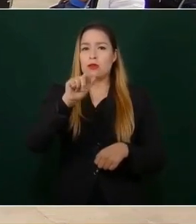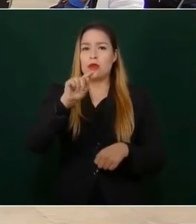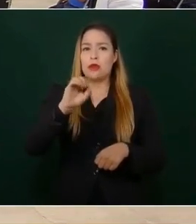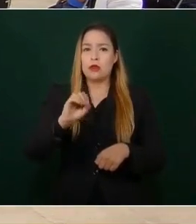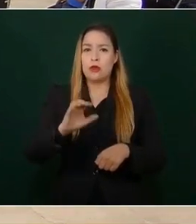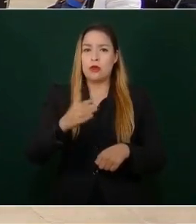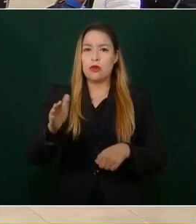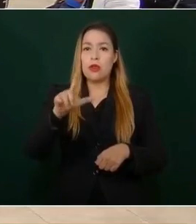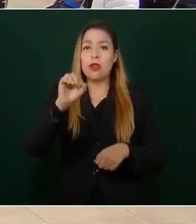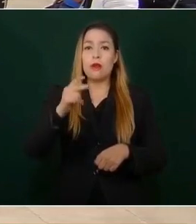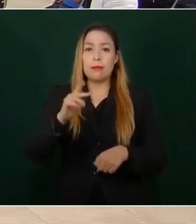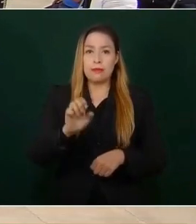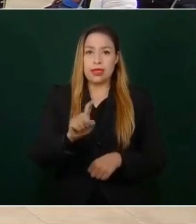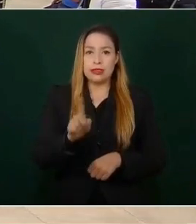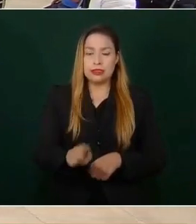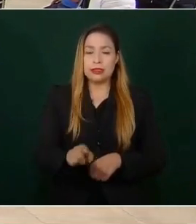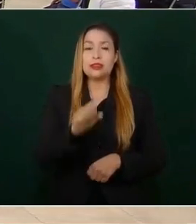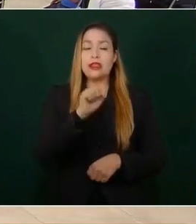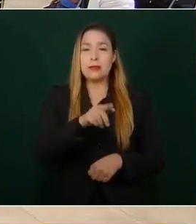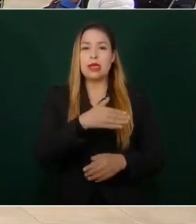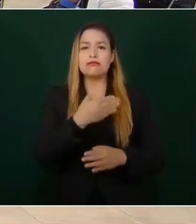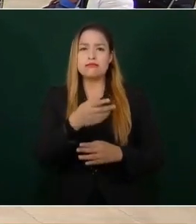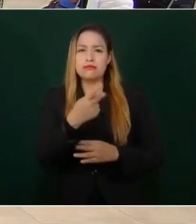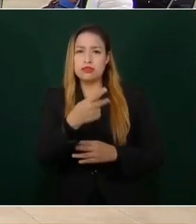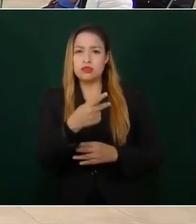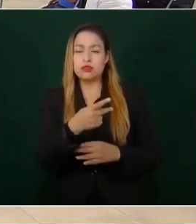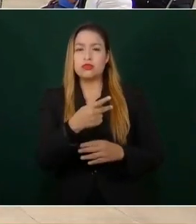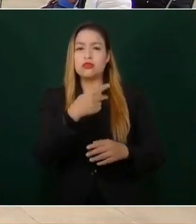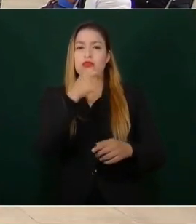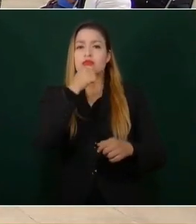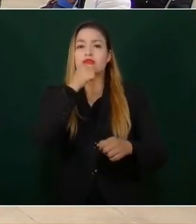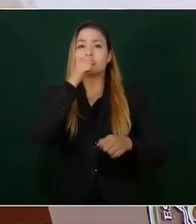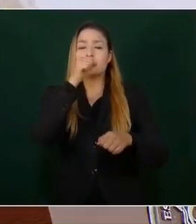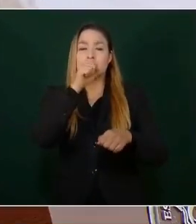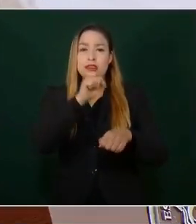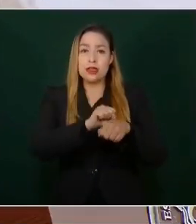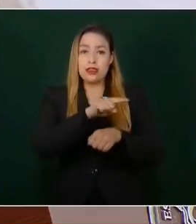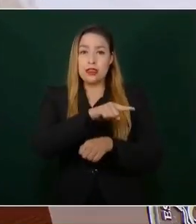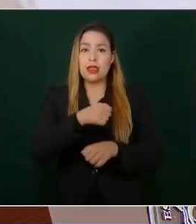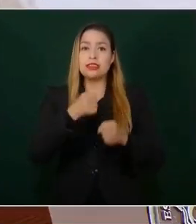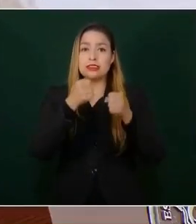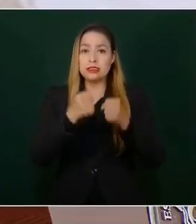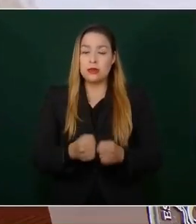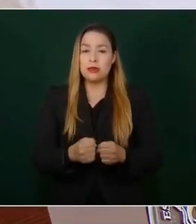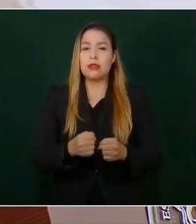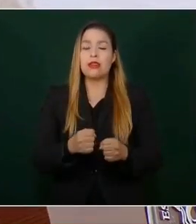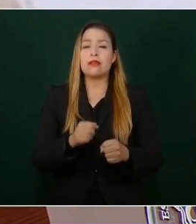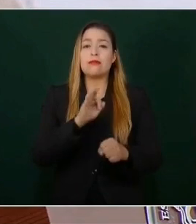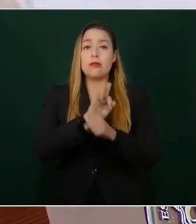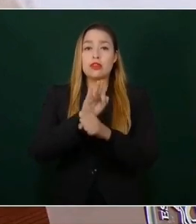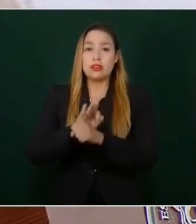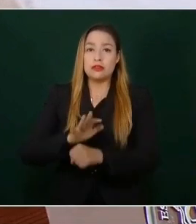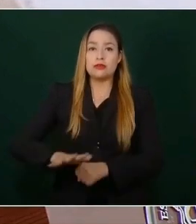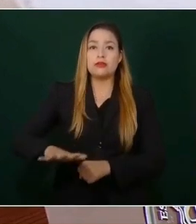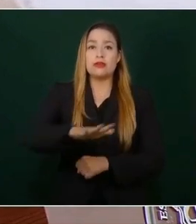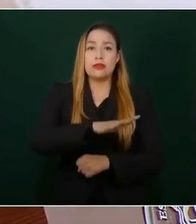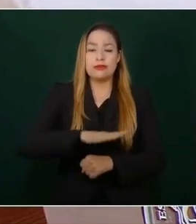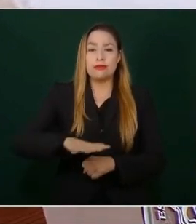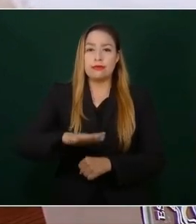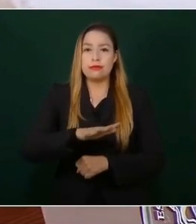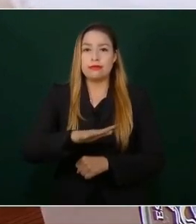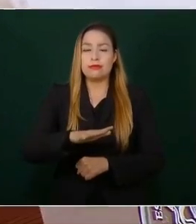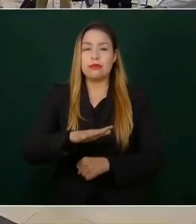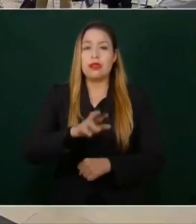secretaria de Seguridad y Protección Ciudadana, Rosa